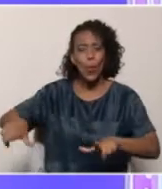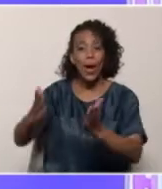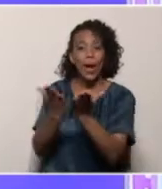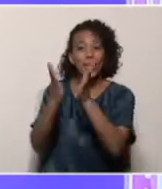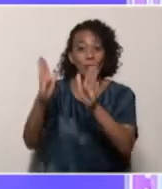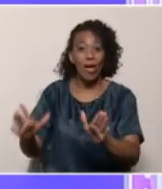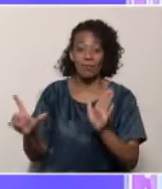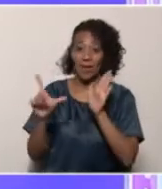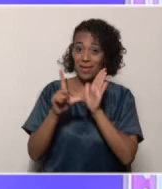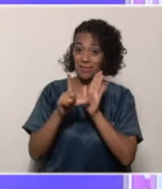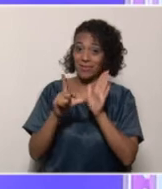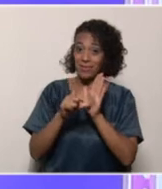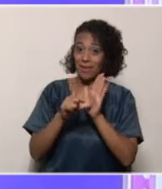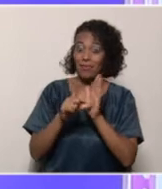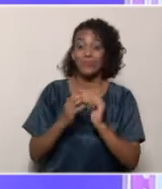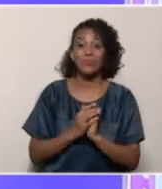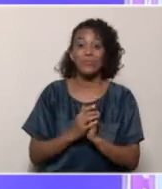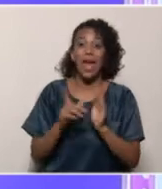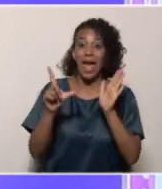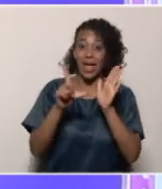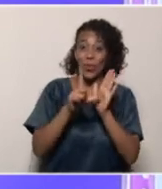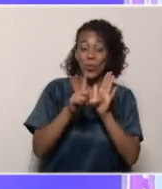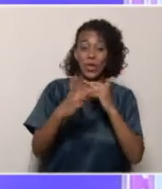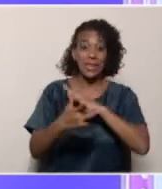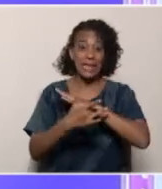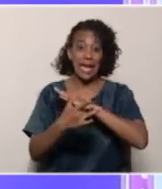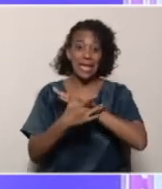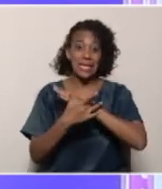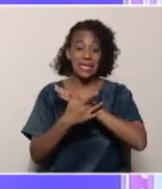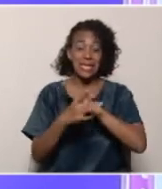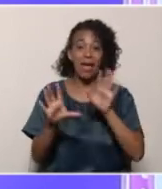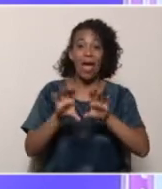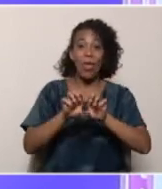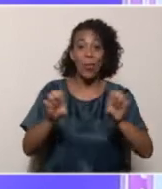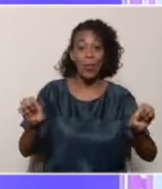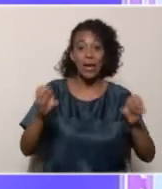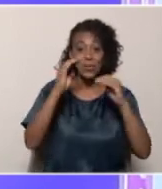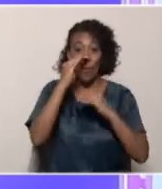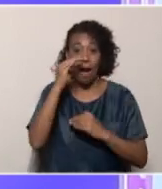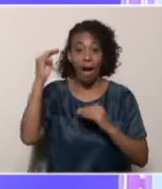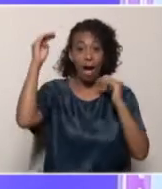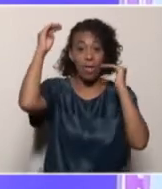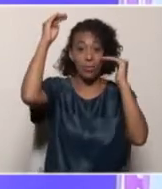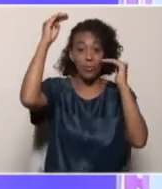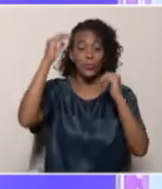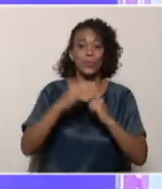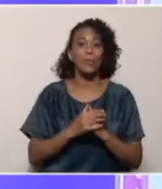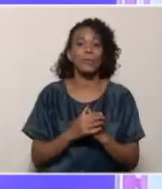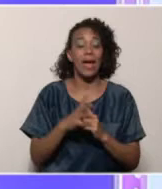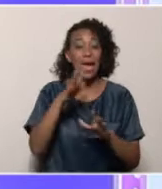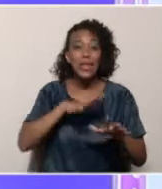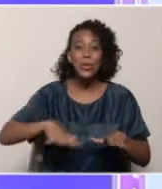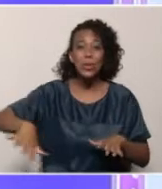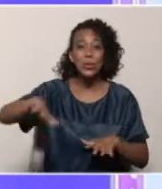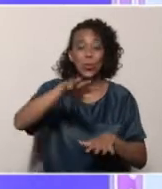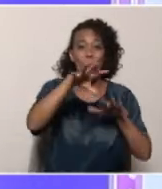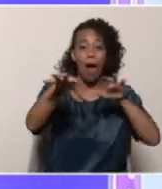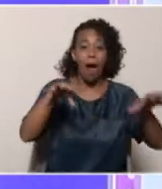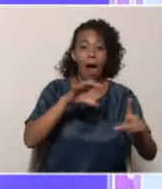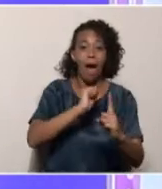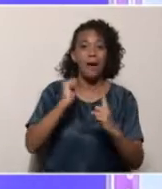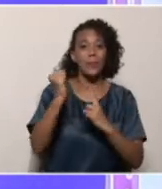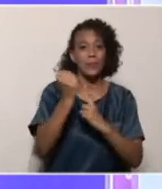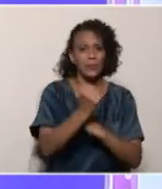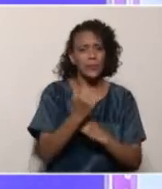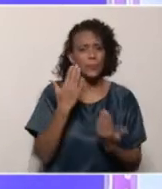estudiantes de educación media general media técnica y la modalidad de educación para adultos en todas las áreas de